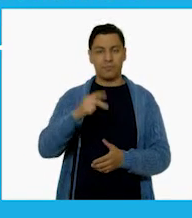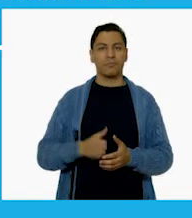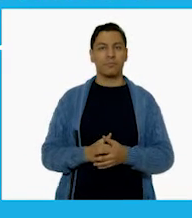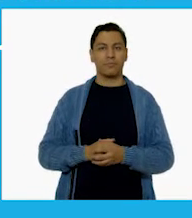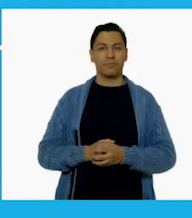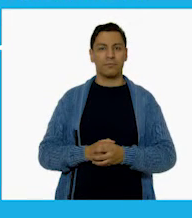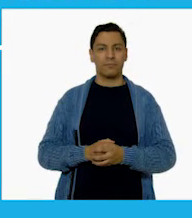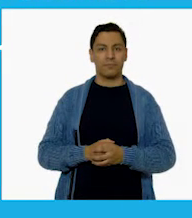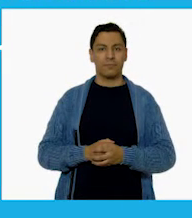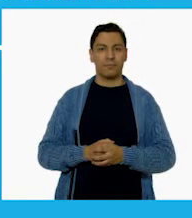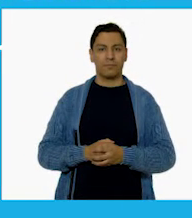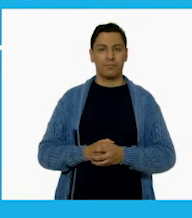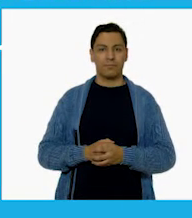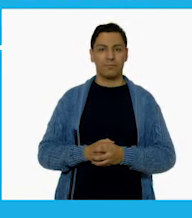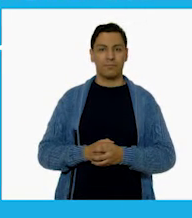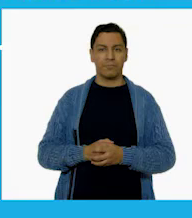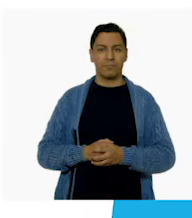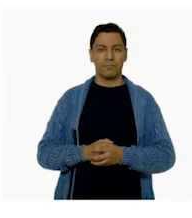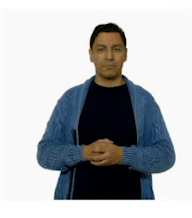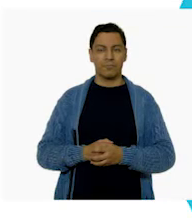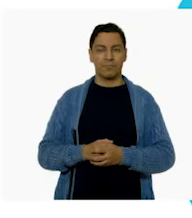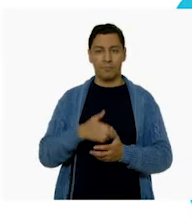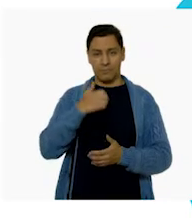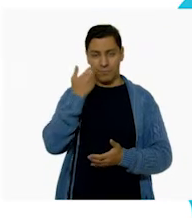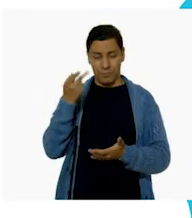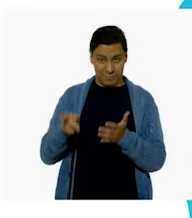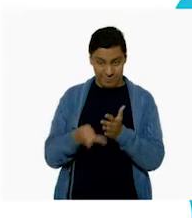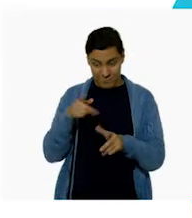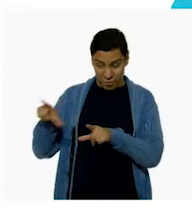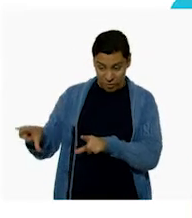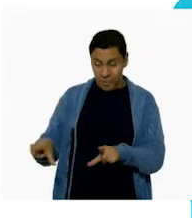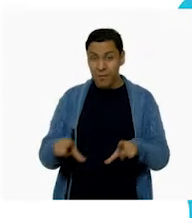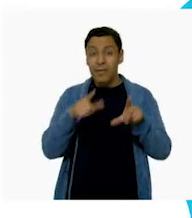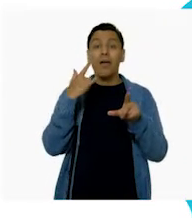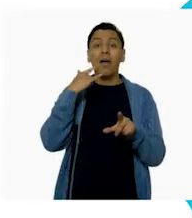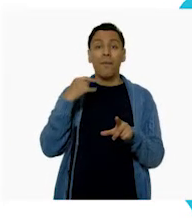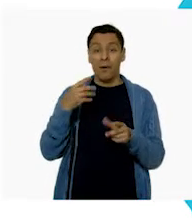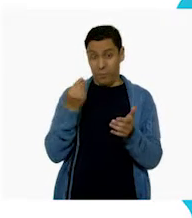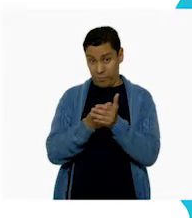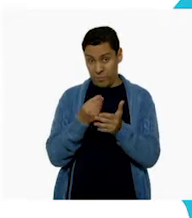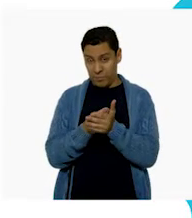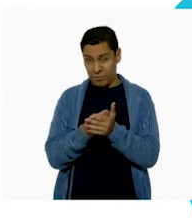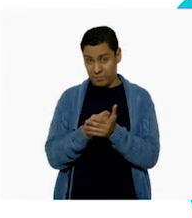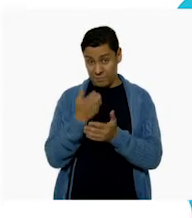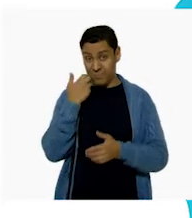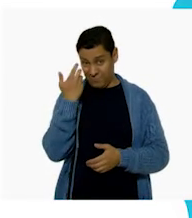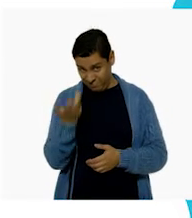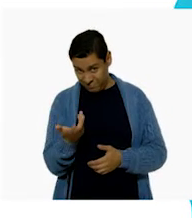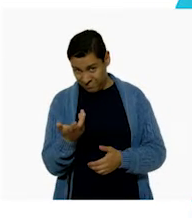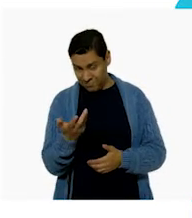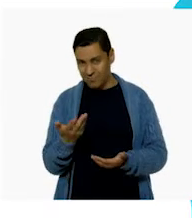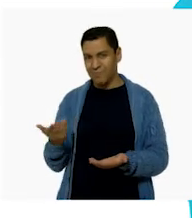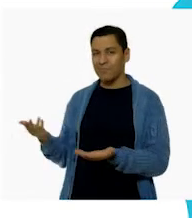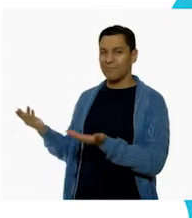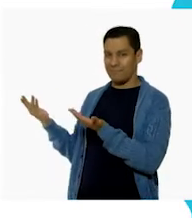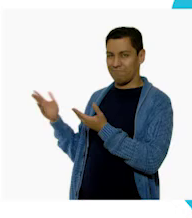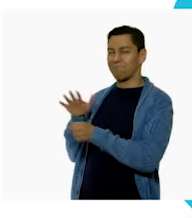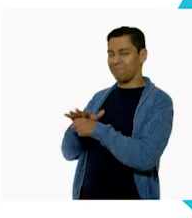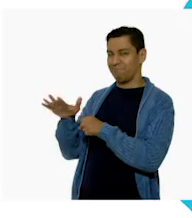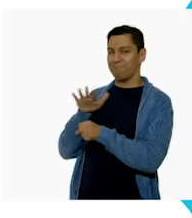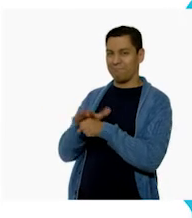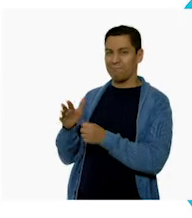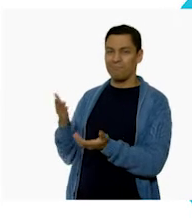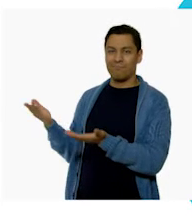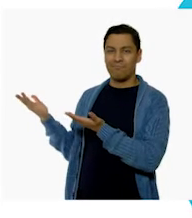.gov.mx. Si quieres volver a ver los programas de Aprende en Casa 3, los puedes encontrar en la siguiente